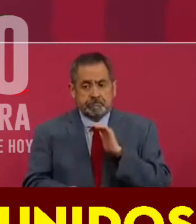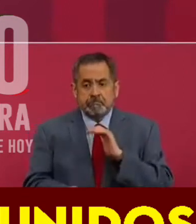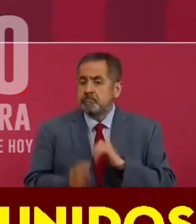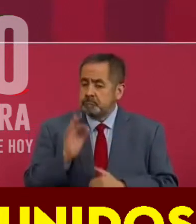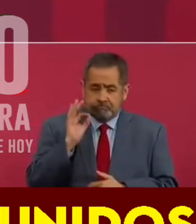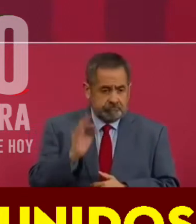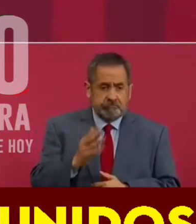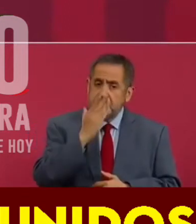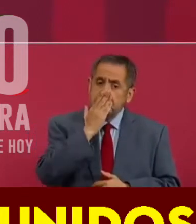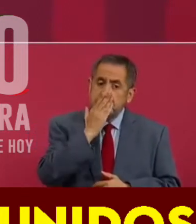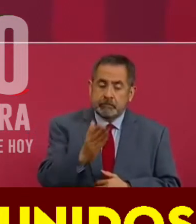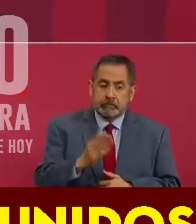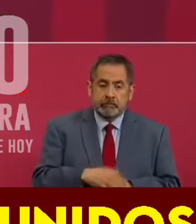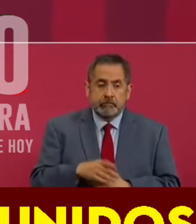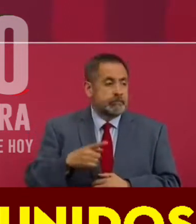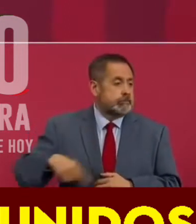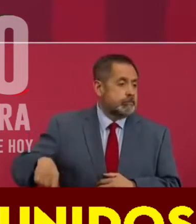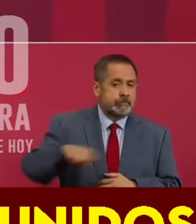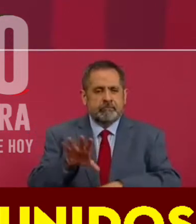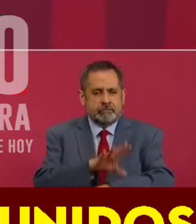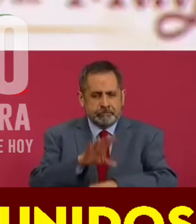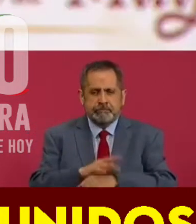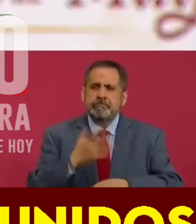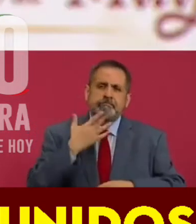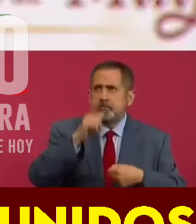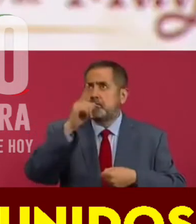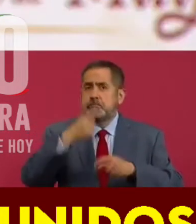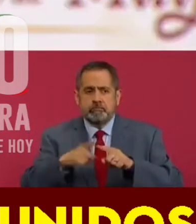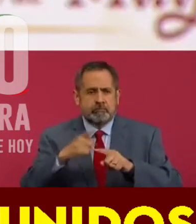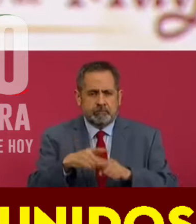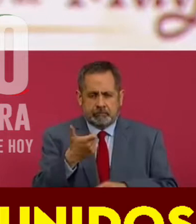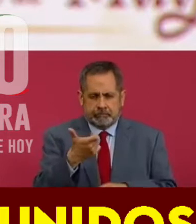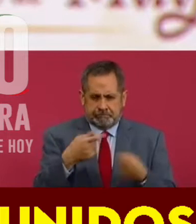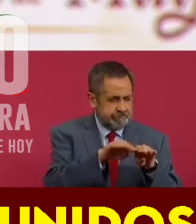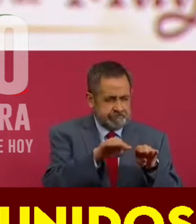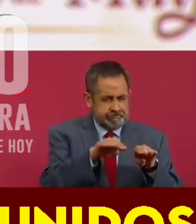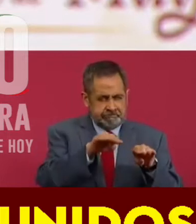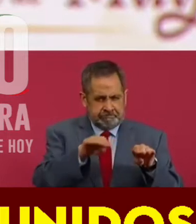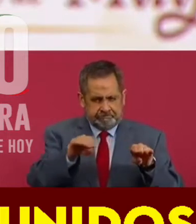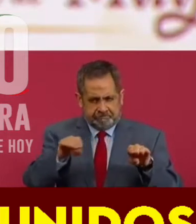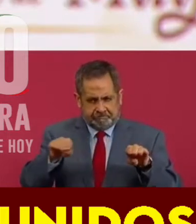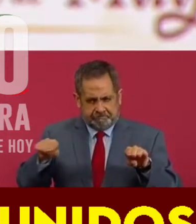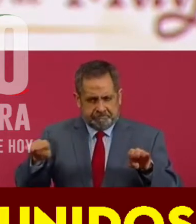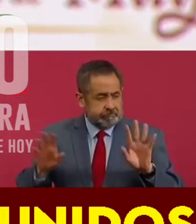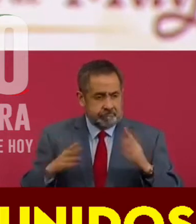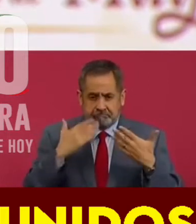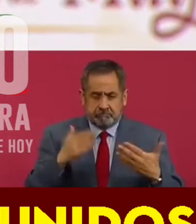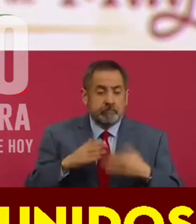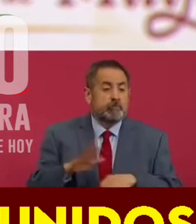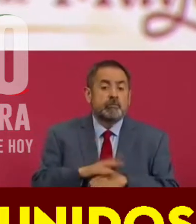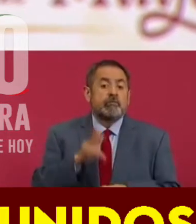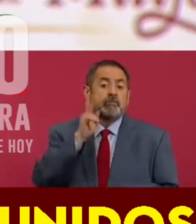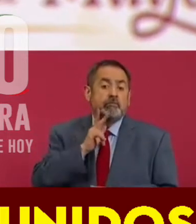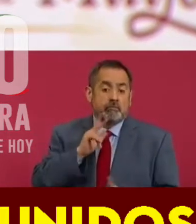Hemos podido mantener los precios de los energéticos porque se está vendiendo a buen precio el crudo.